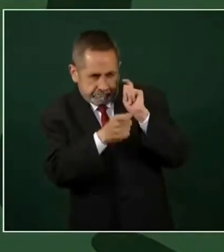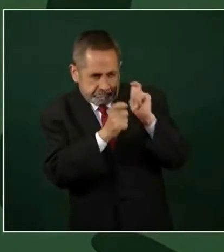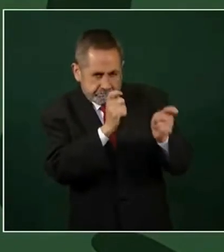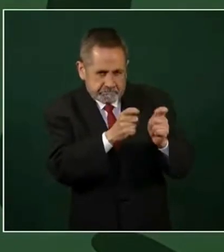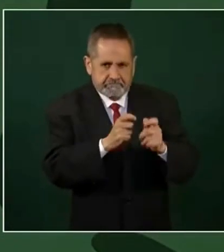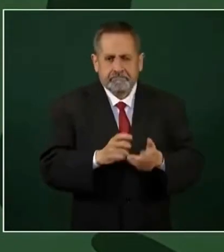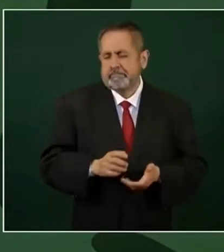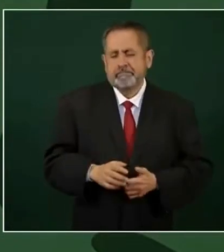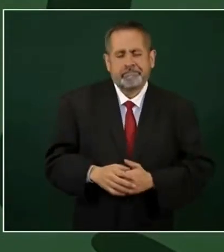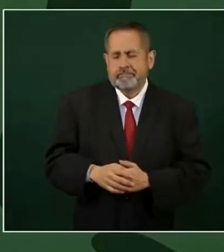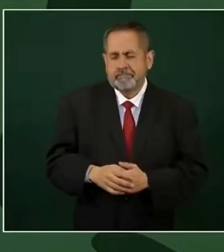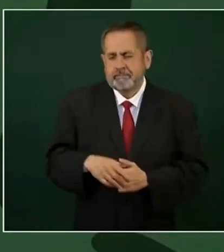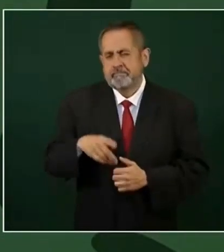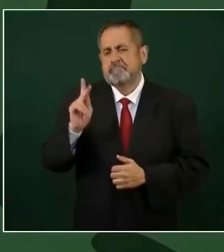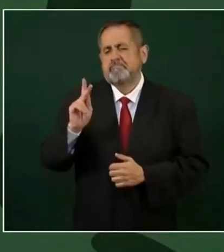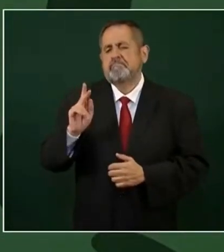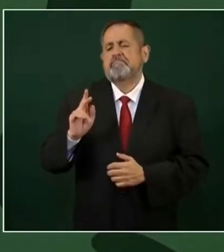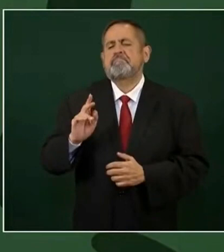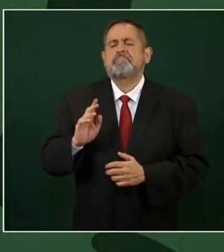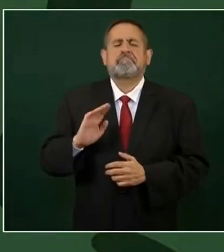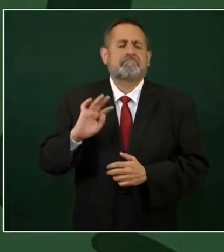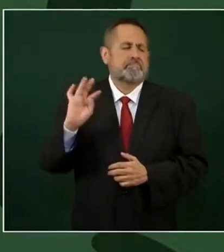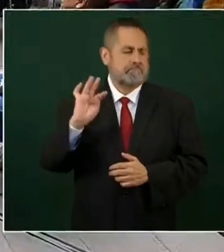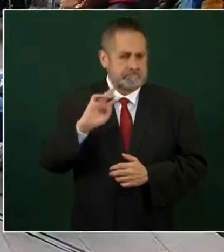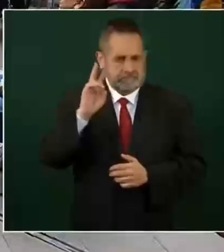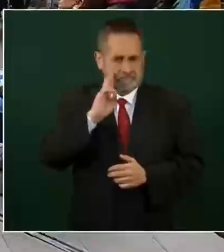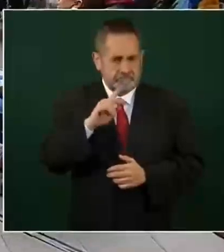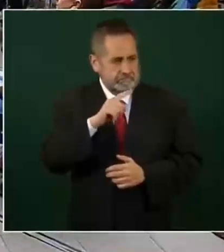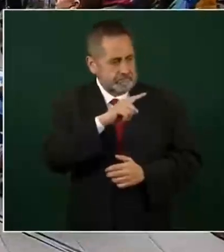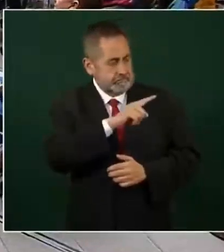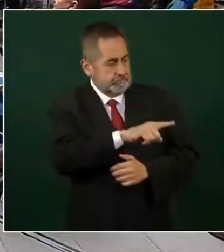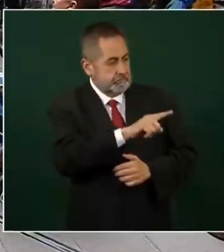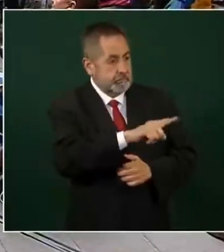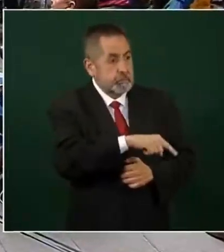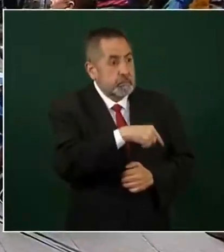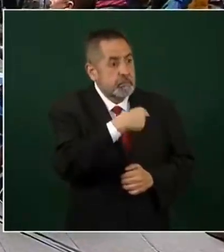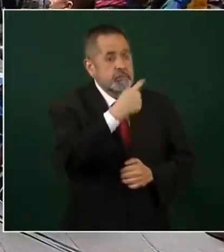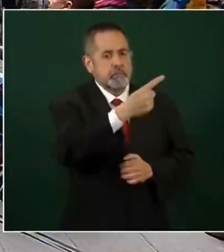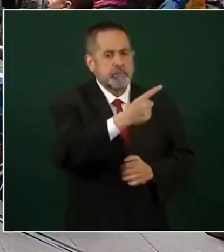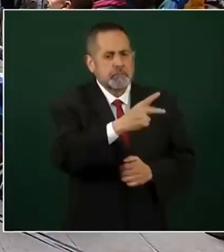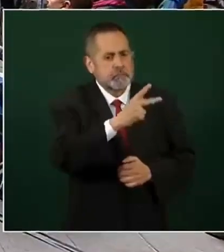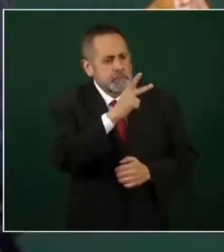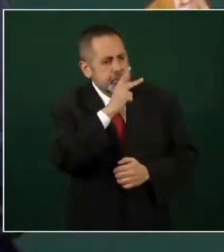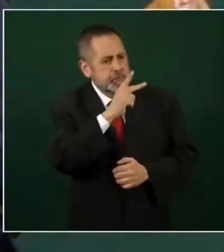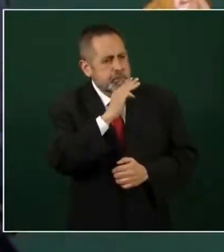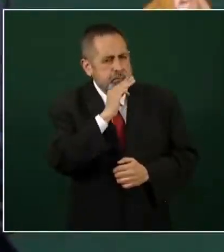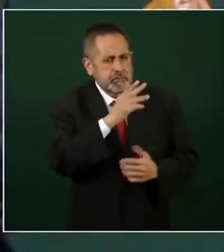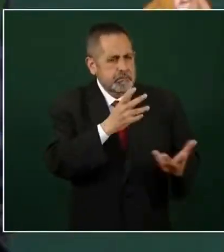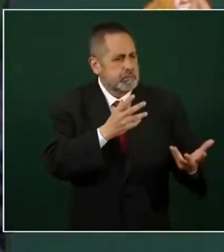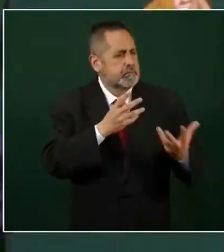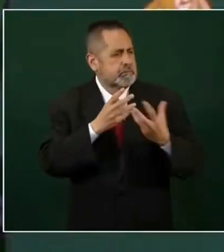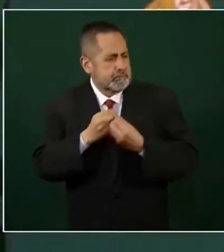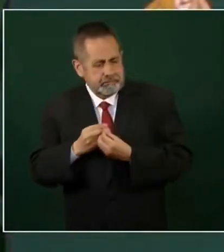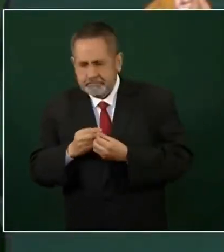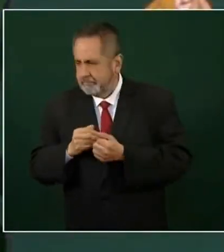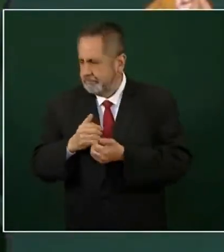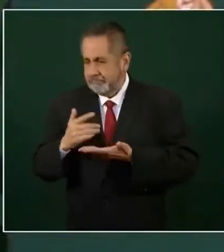estaría además que sus papás, que son muy simpatizantes de nuestro movimiento,